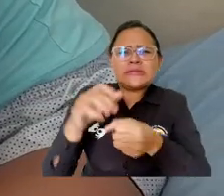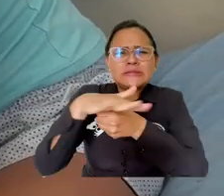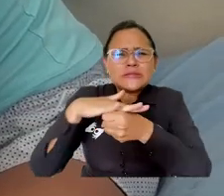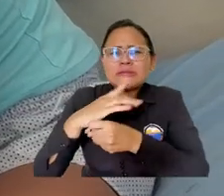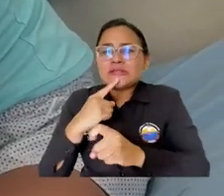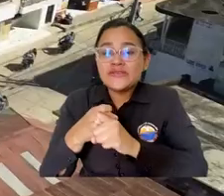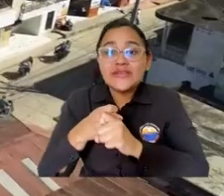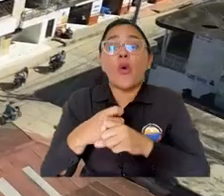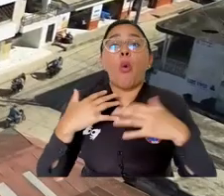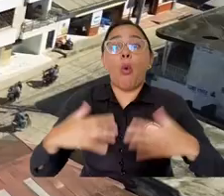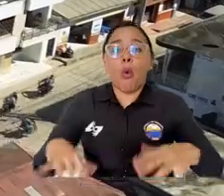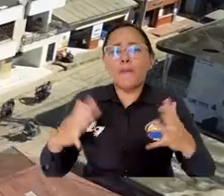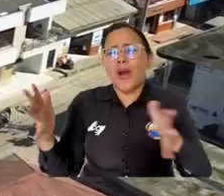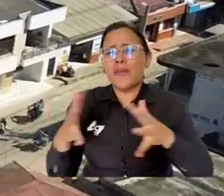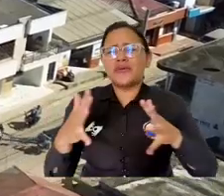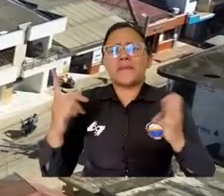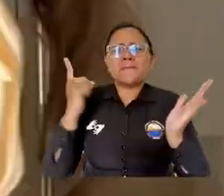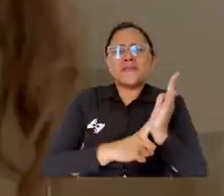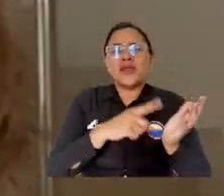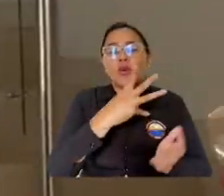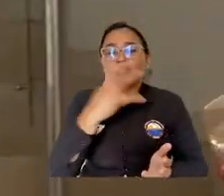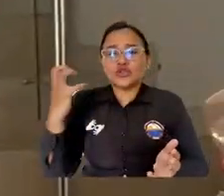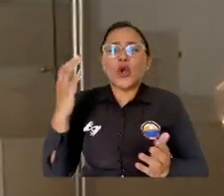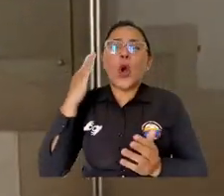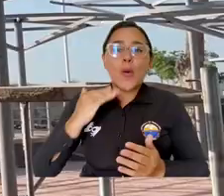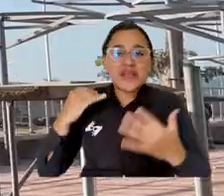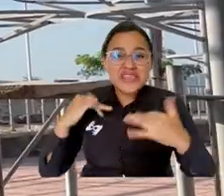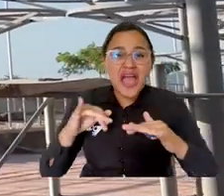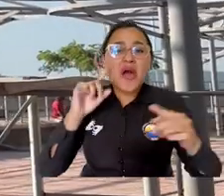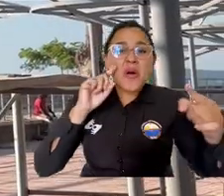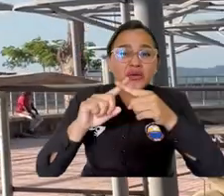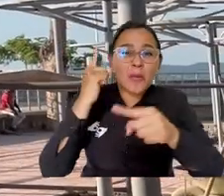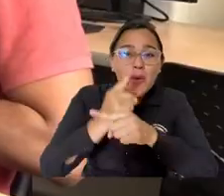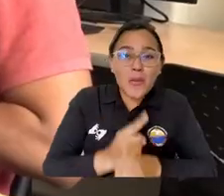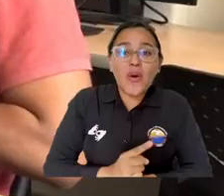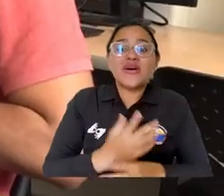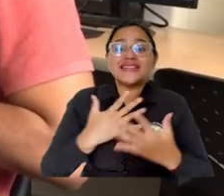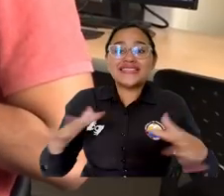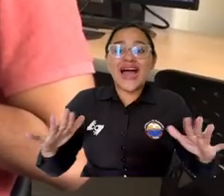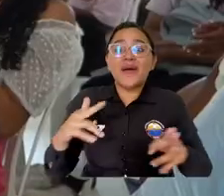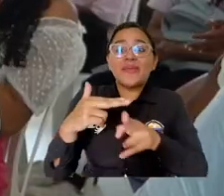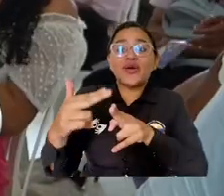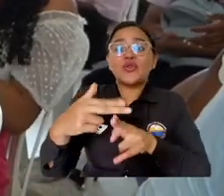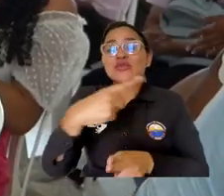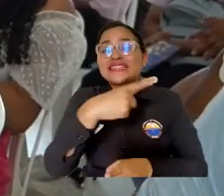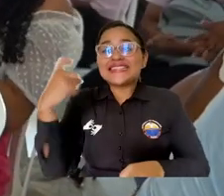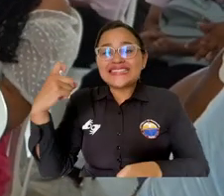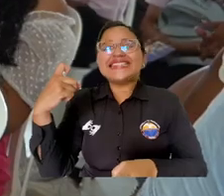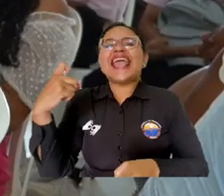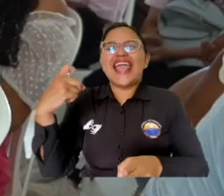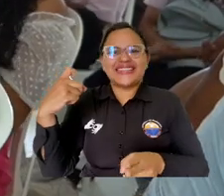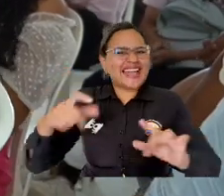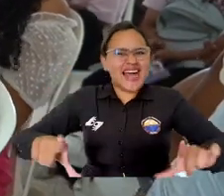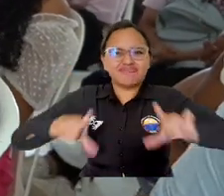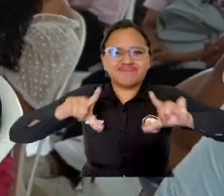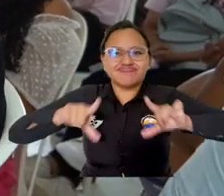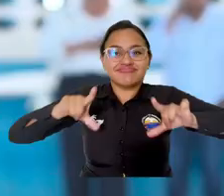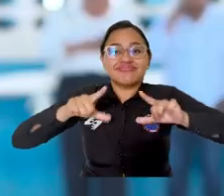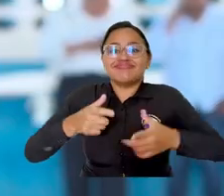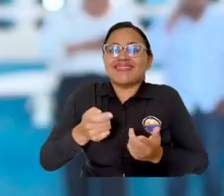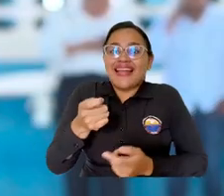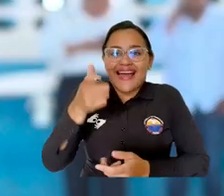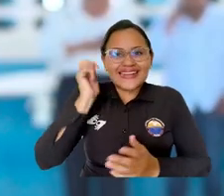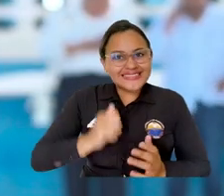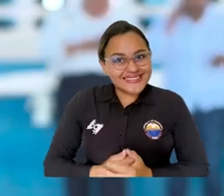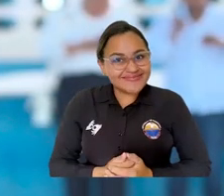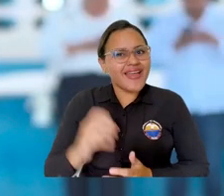la universidad. Hoy, cerca de 2.400 jóvenes han logrado ese propósito. Estamos, nos acercamos ya casi a los 100 primeros graduados y creo